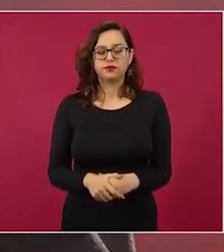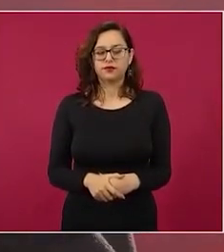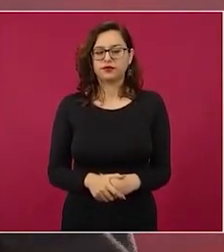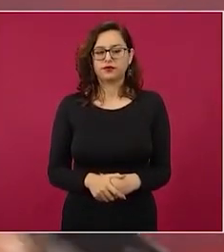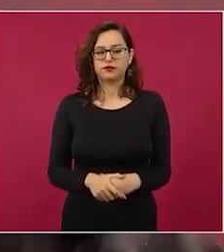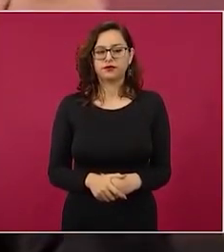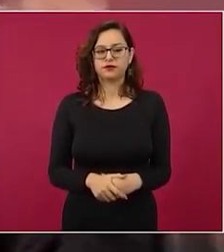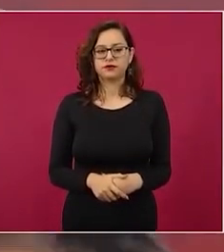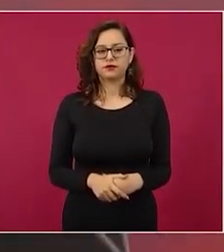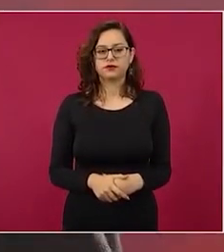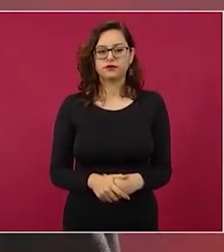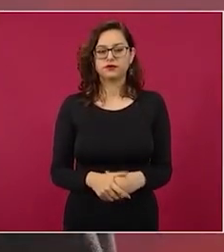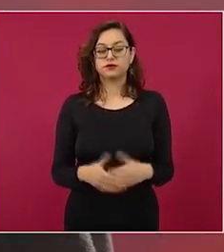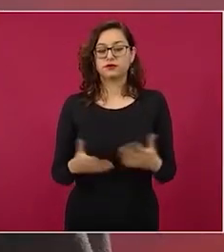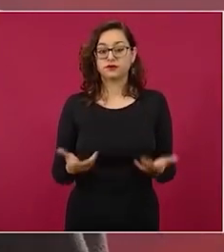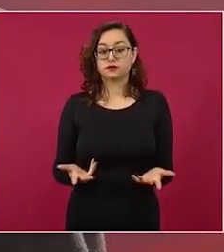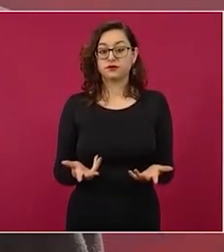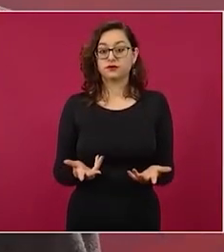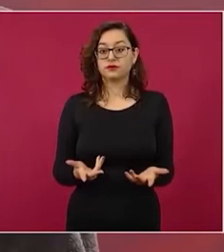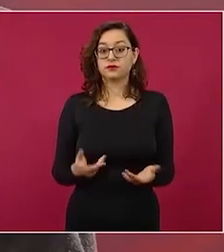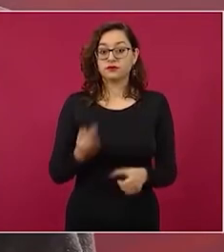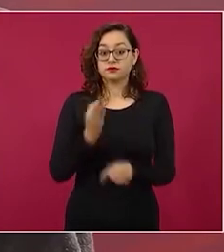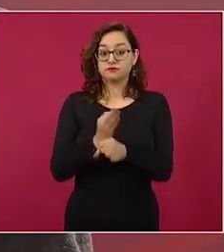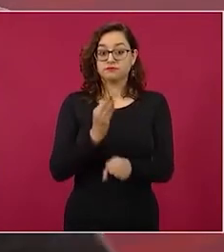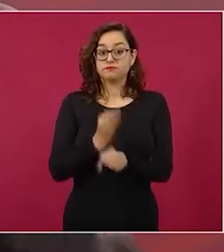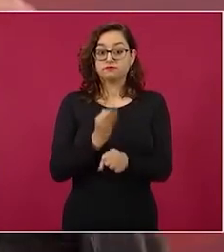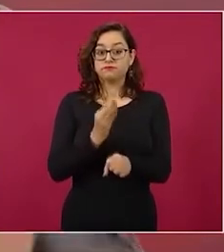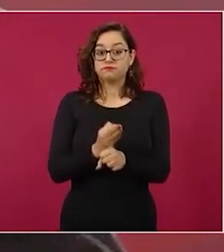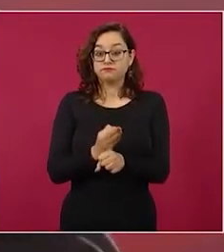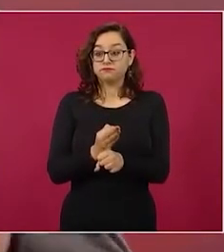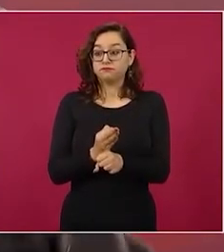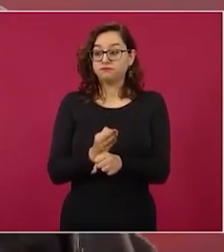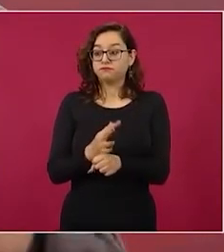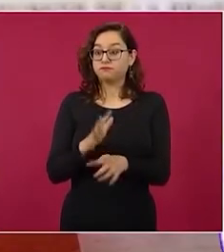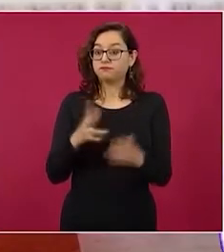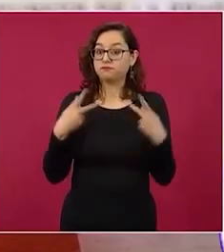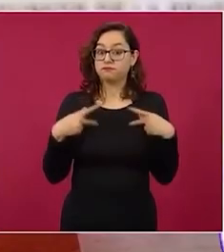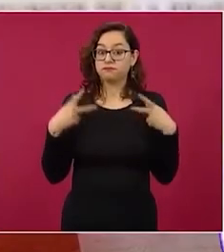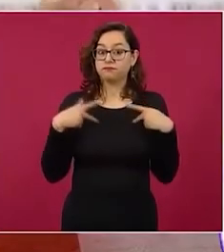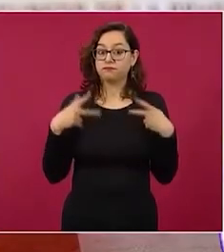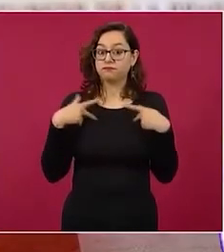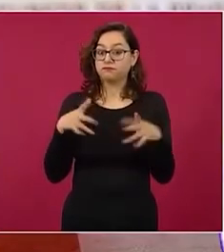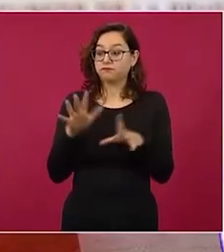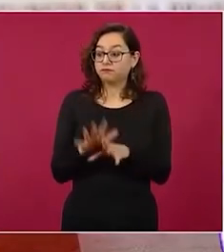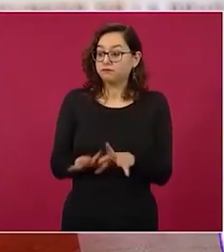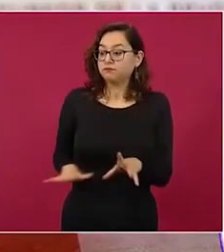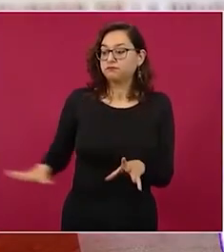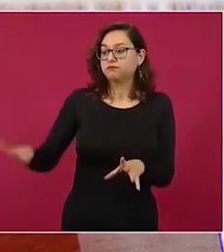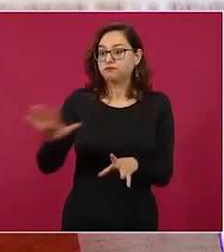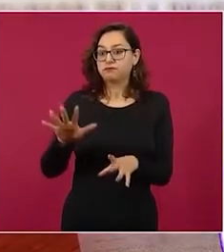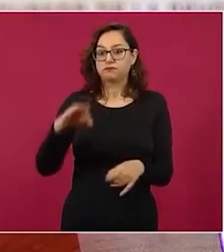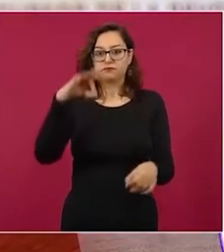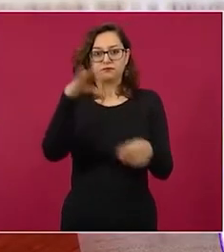el método no quieren que se establezca el hábito